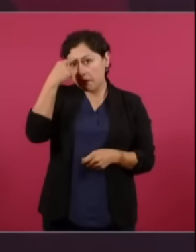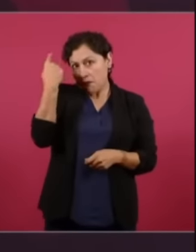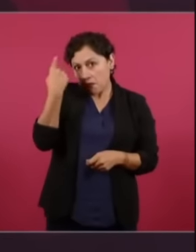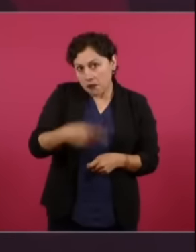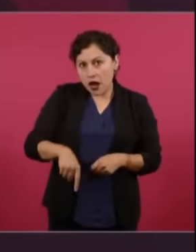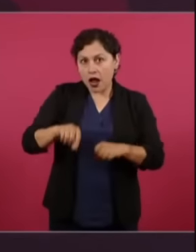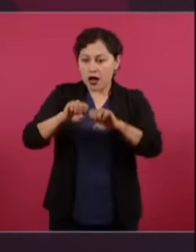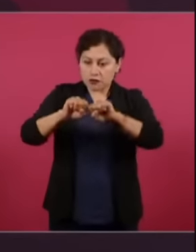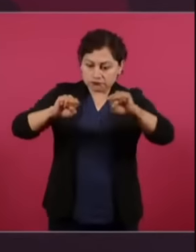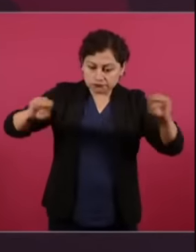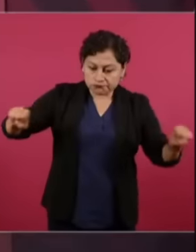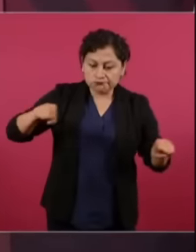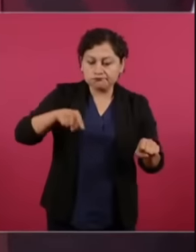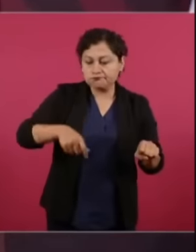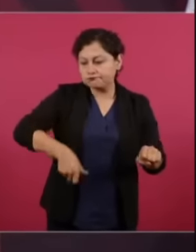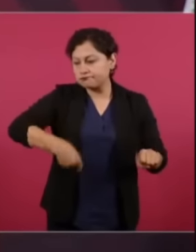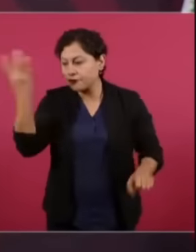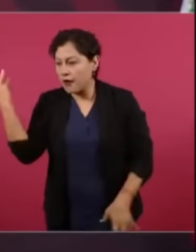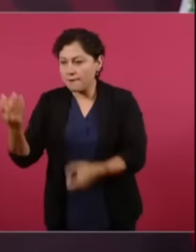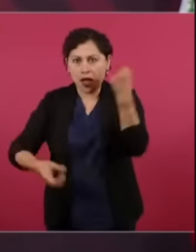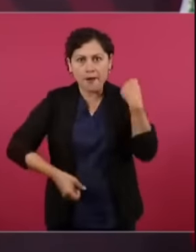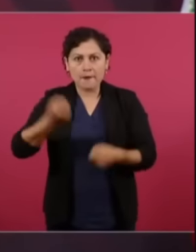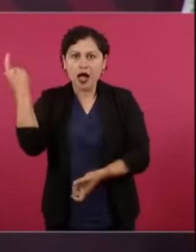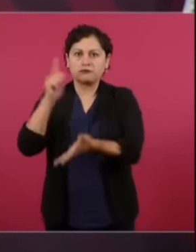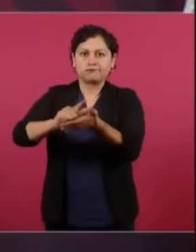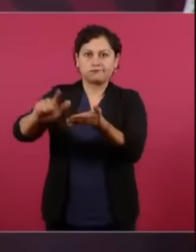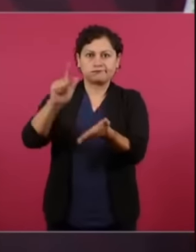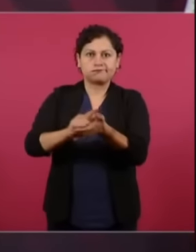purifique el Poder Judicial.